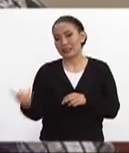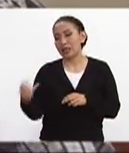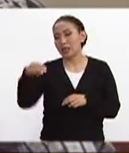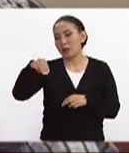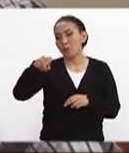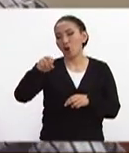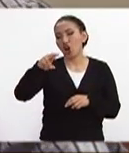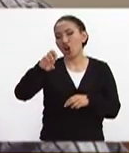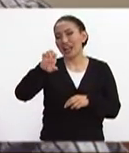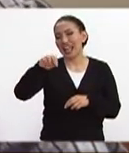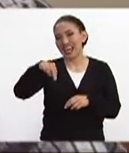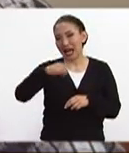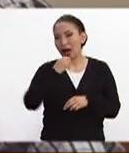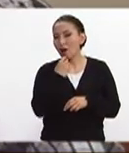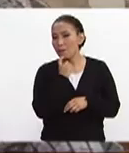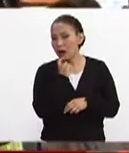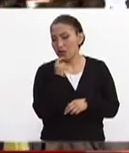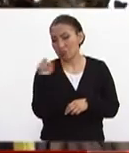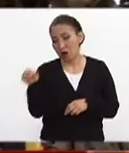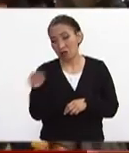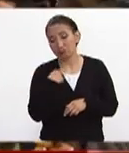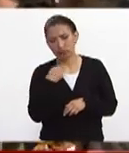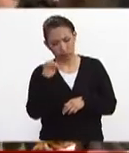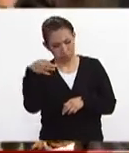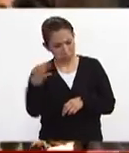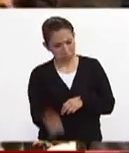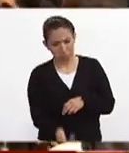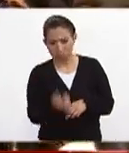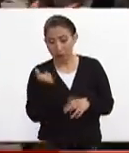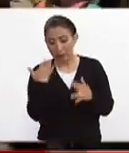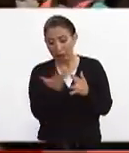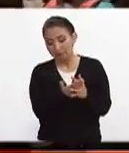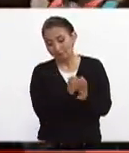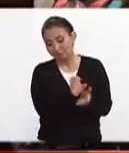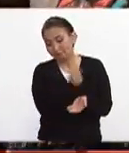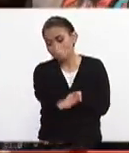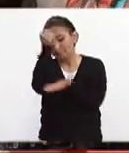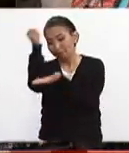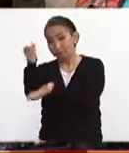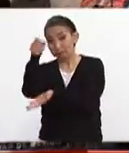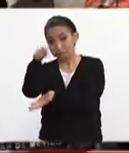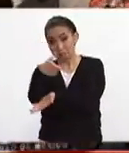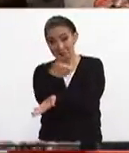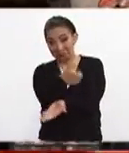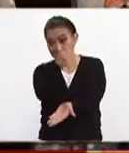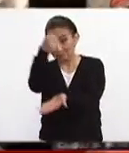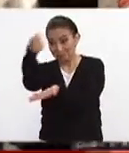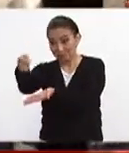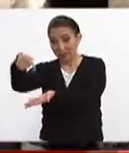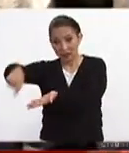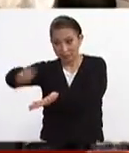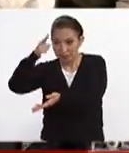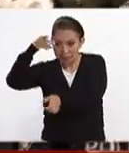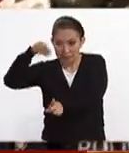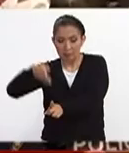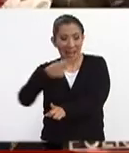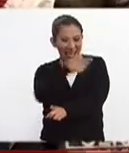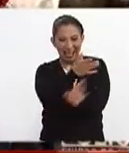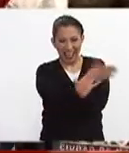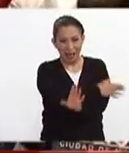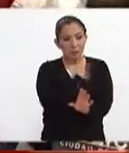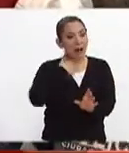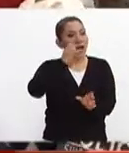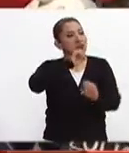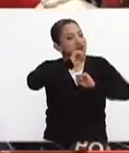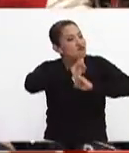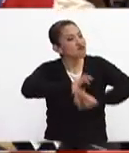Morena por parte de López Obrador para precisamente destinar parte de estos recursos destinados para las campañas